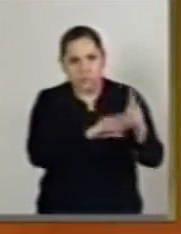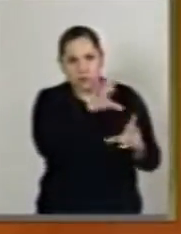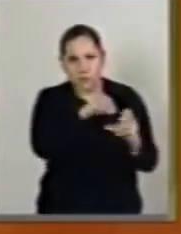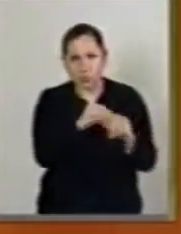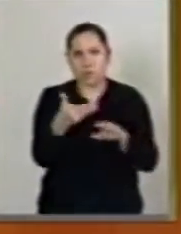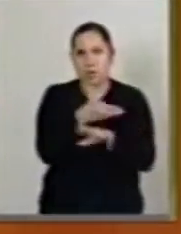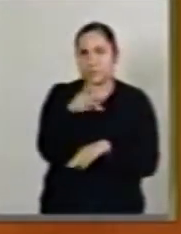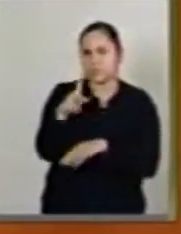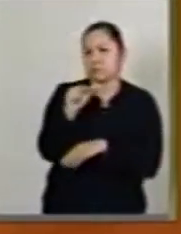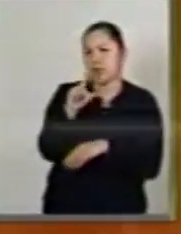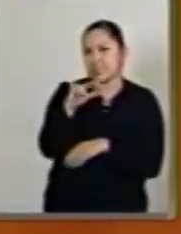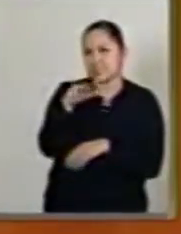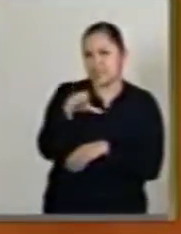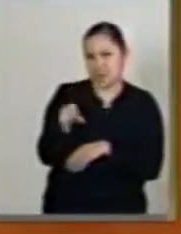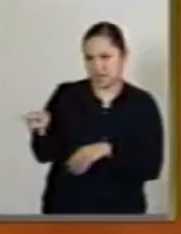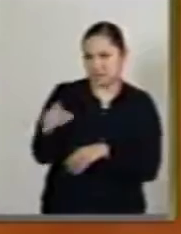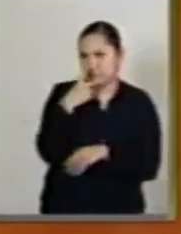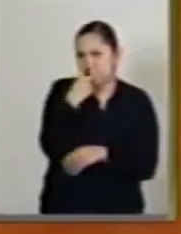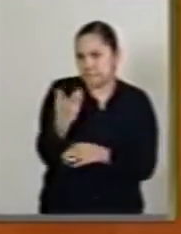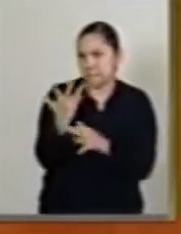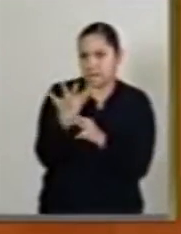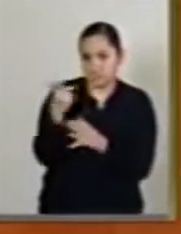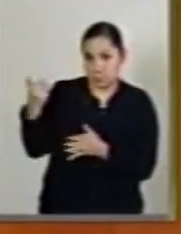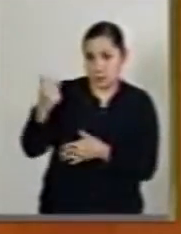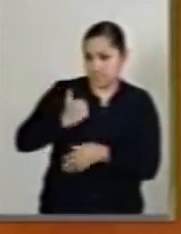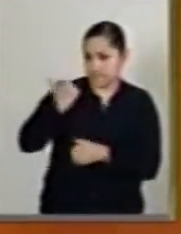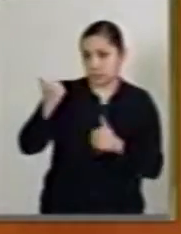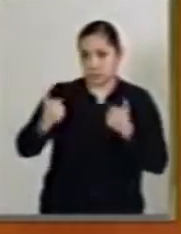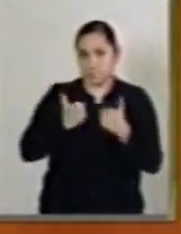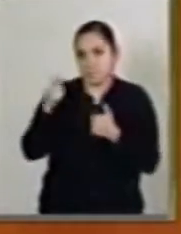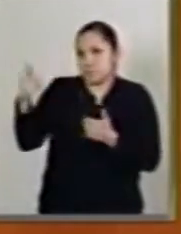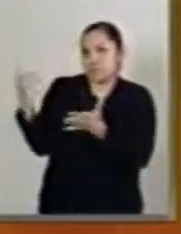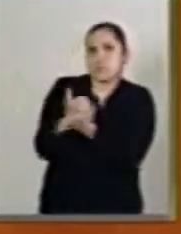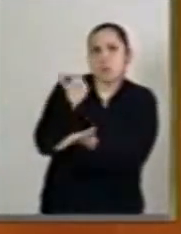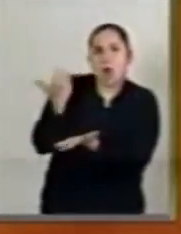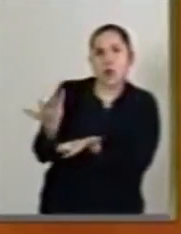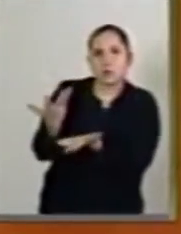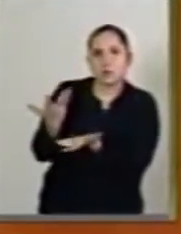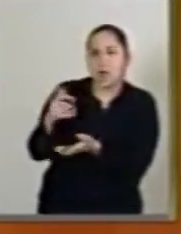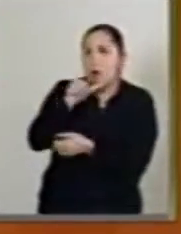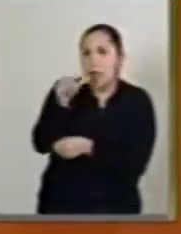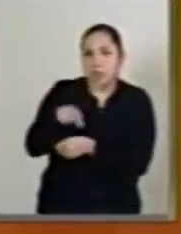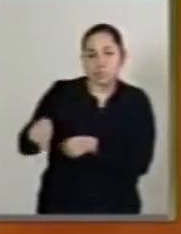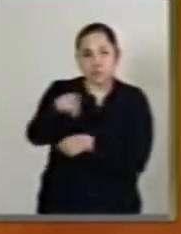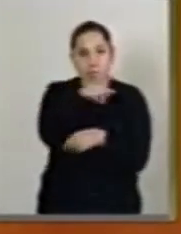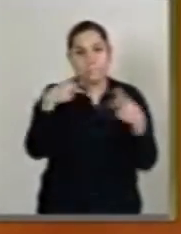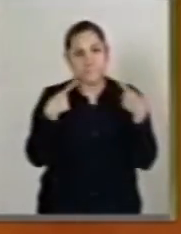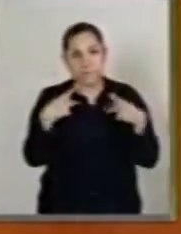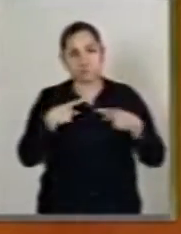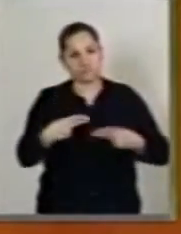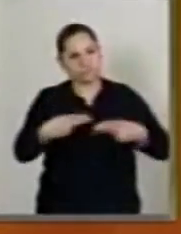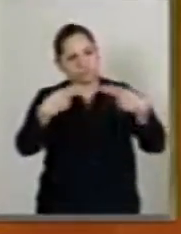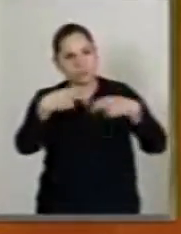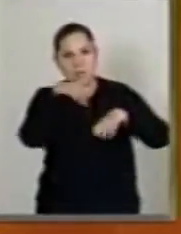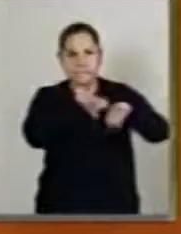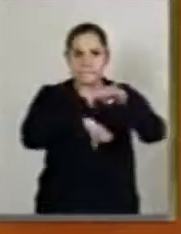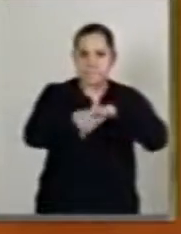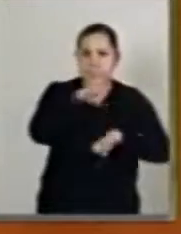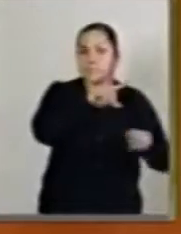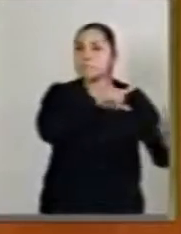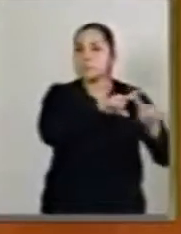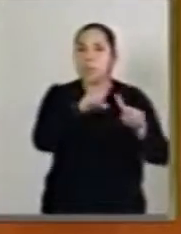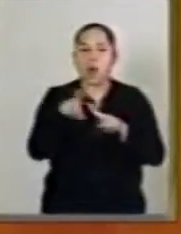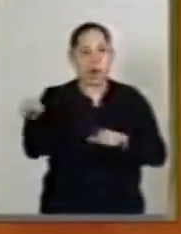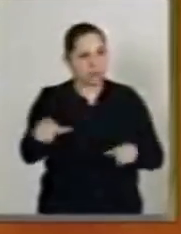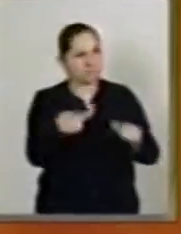empresarios, a los hombres de negocios, a ellos se les atiende y se hace un veto que va